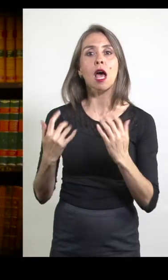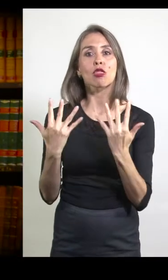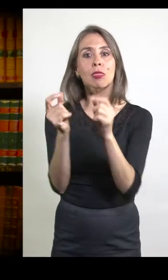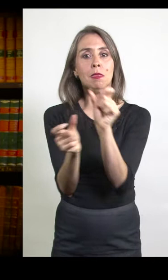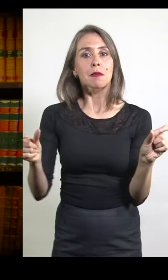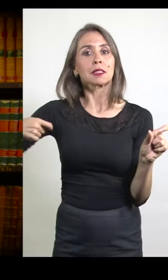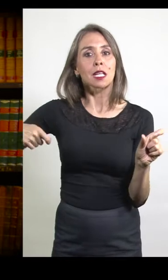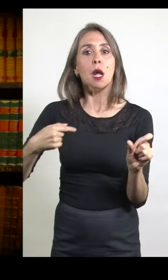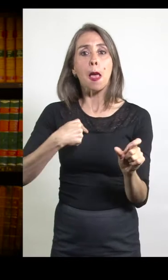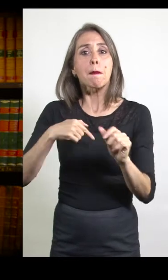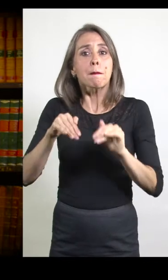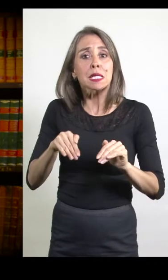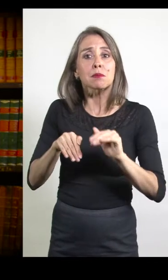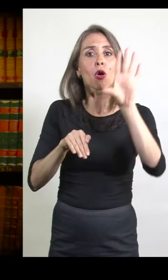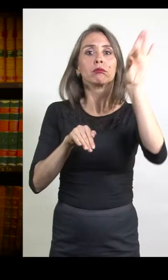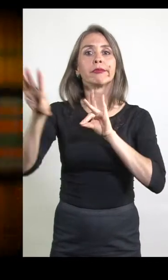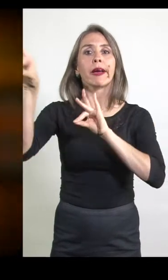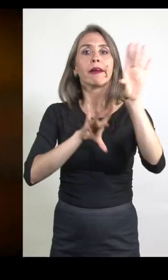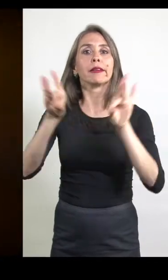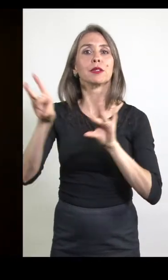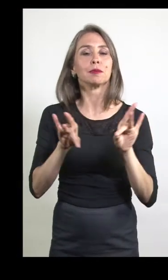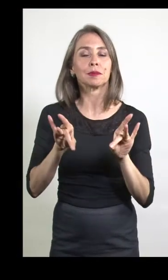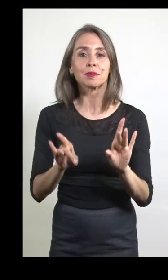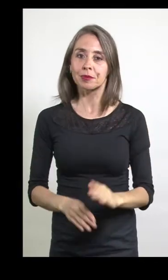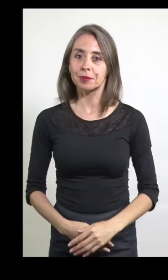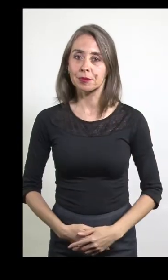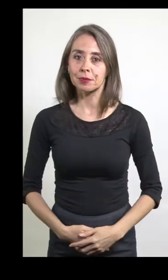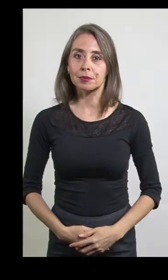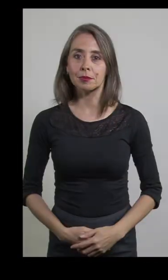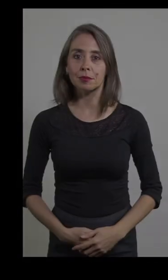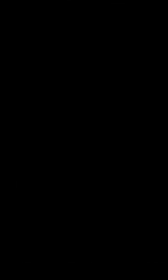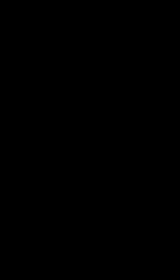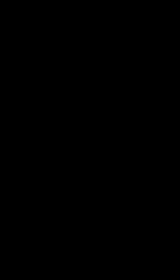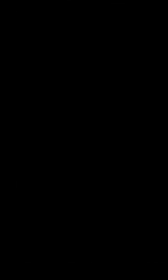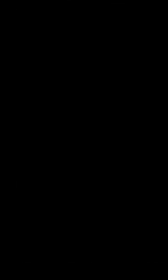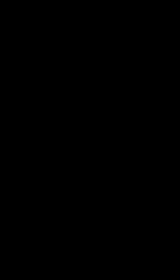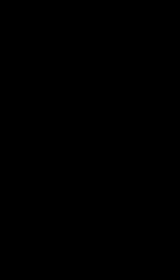senadores y el mismo designa. Gracias por ver el